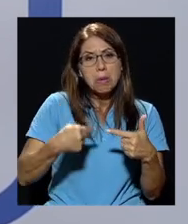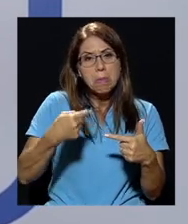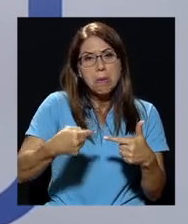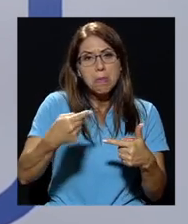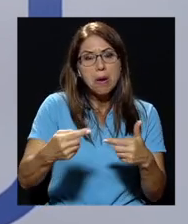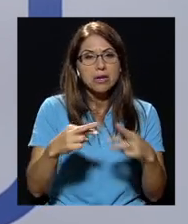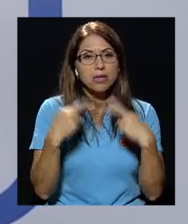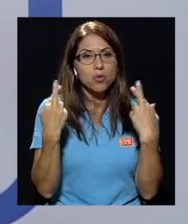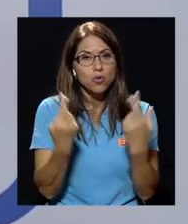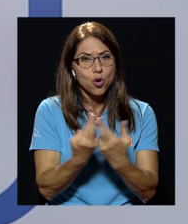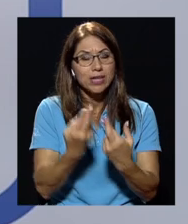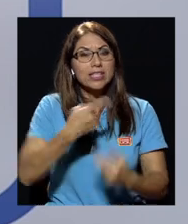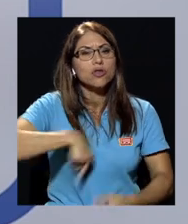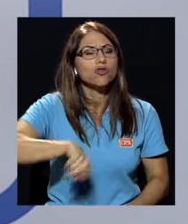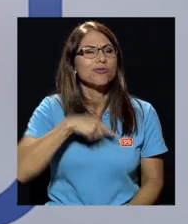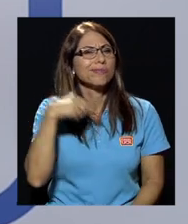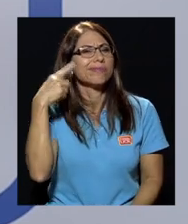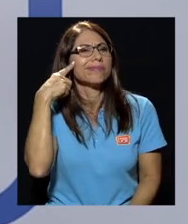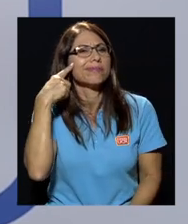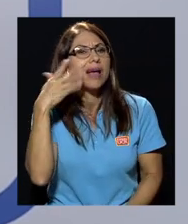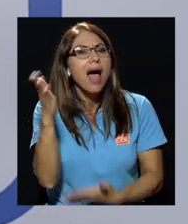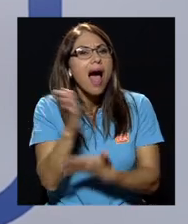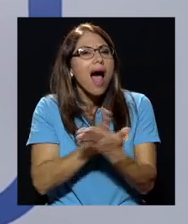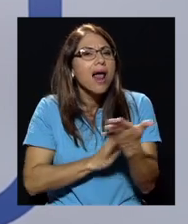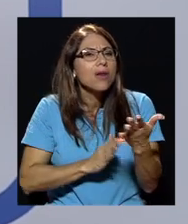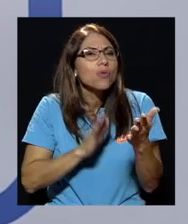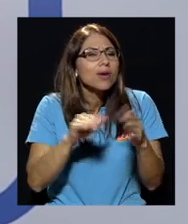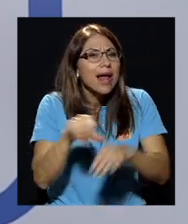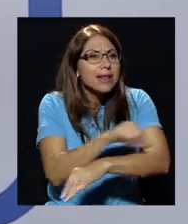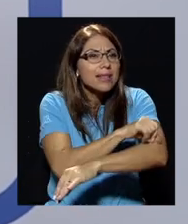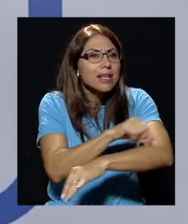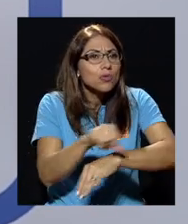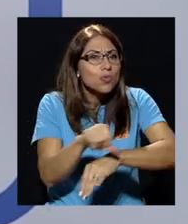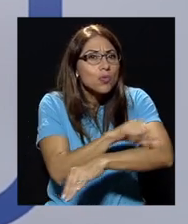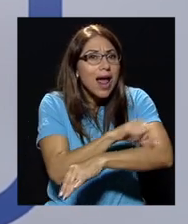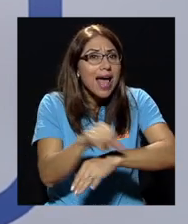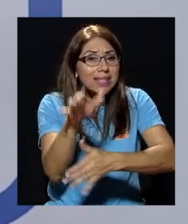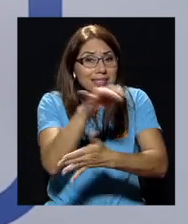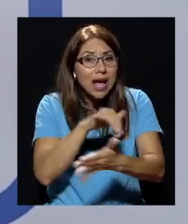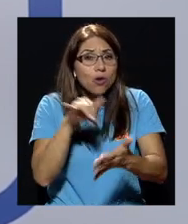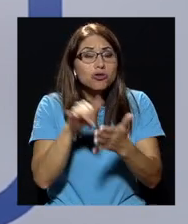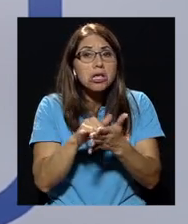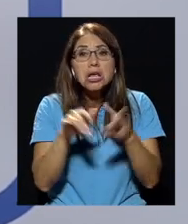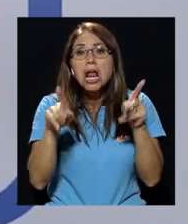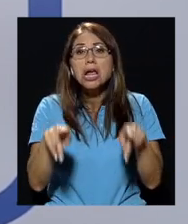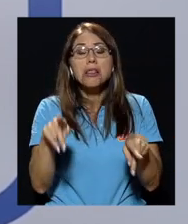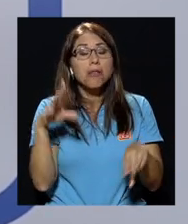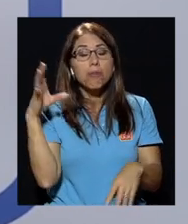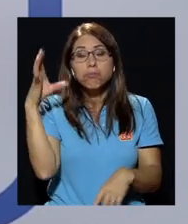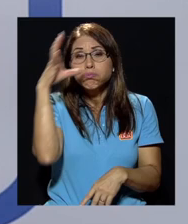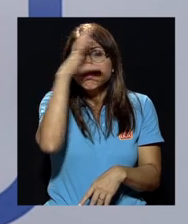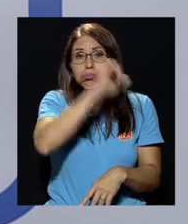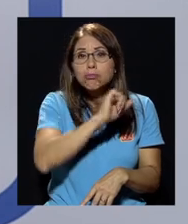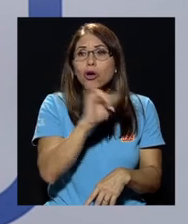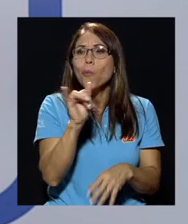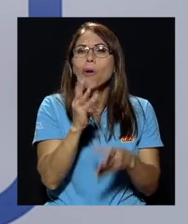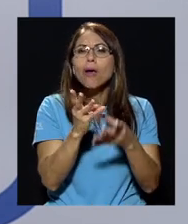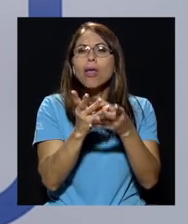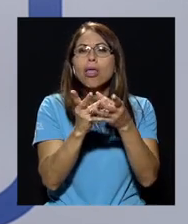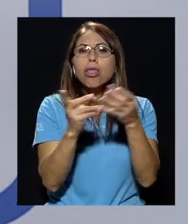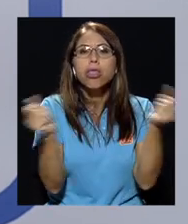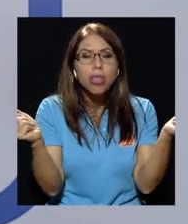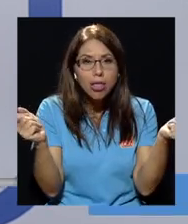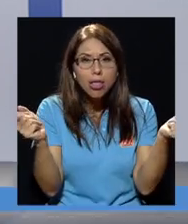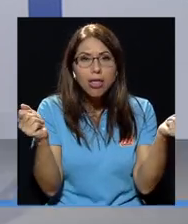que habían ciertos tipos de arquitectura que eran casi invisibles en San José y prácticamente nulas en el resto del